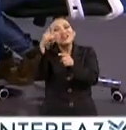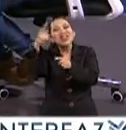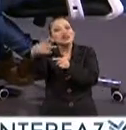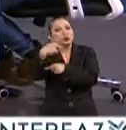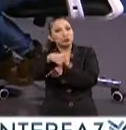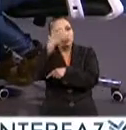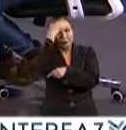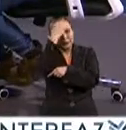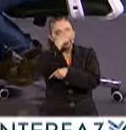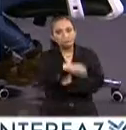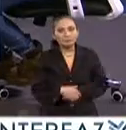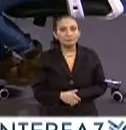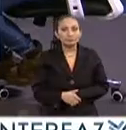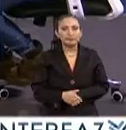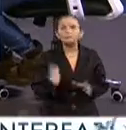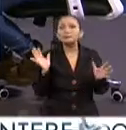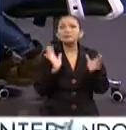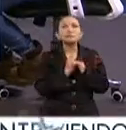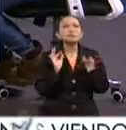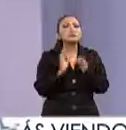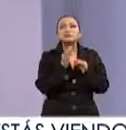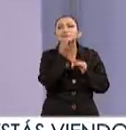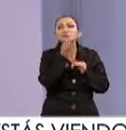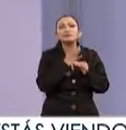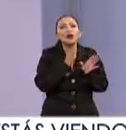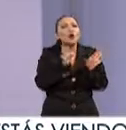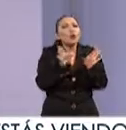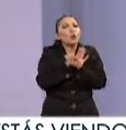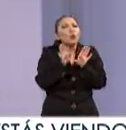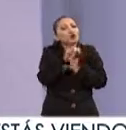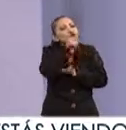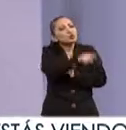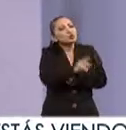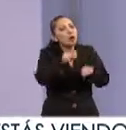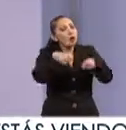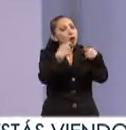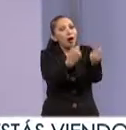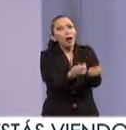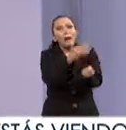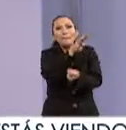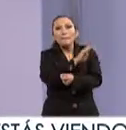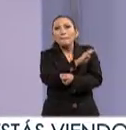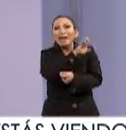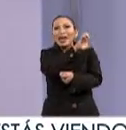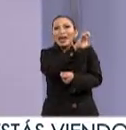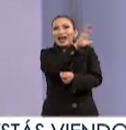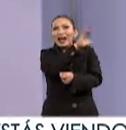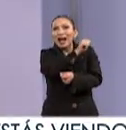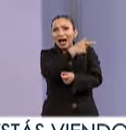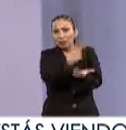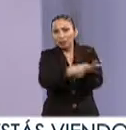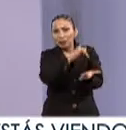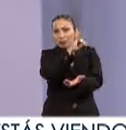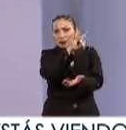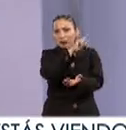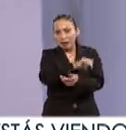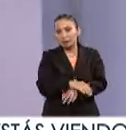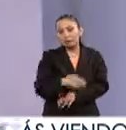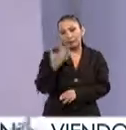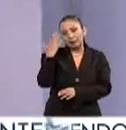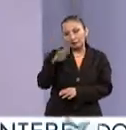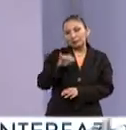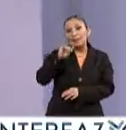fue tu experiencia. Platícanos, ¿cómo pudiste acceder a esta oportunidad tan importante ahí en el Politécnico? Bueno, el